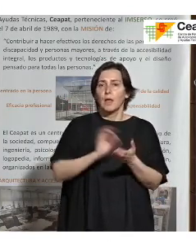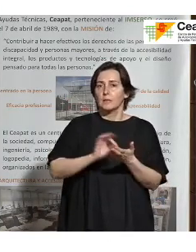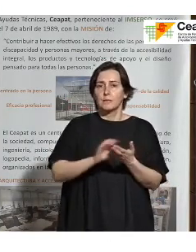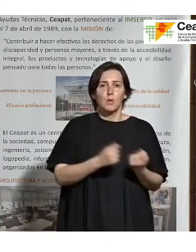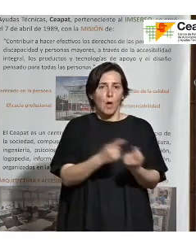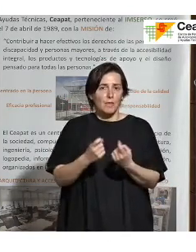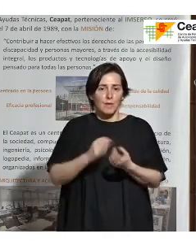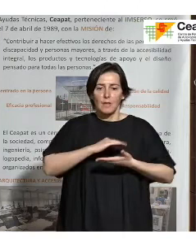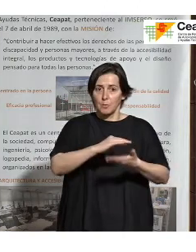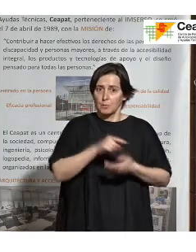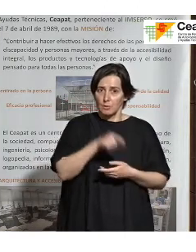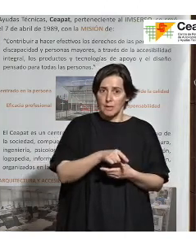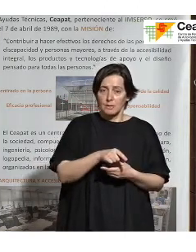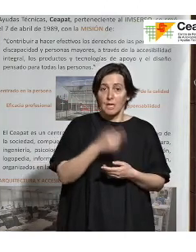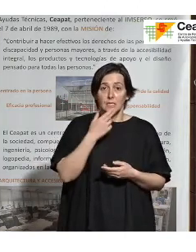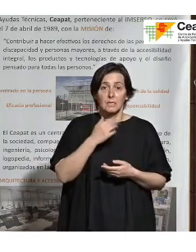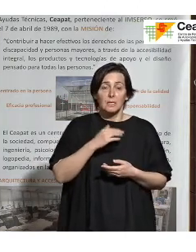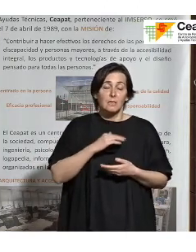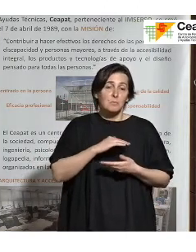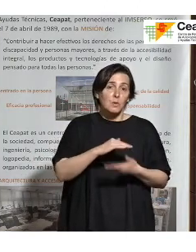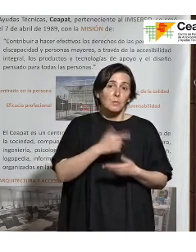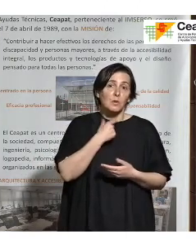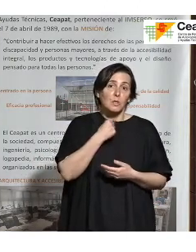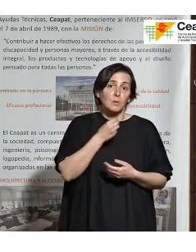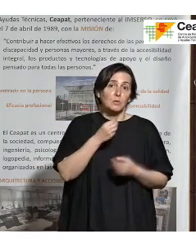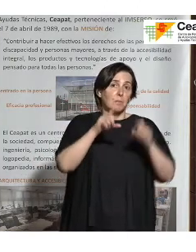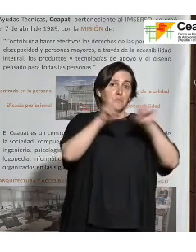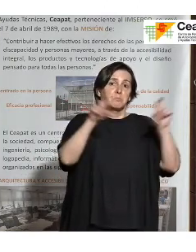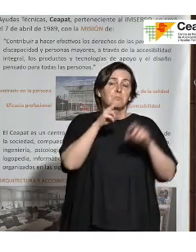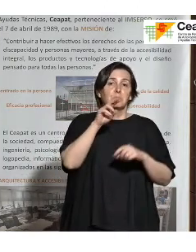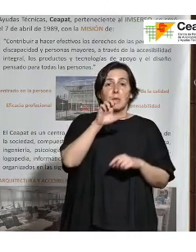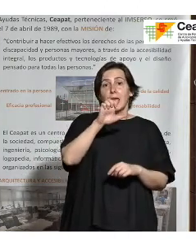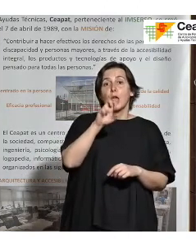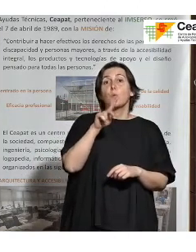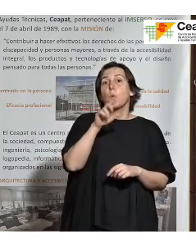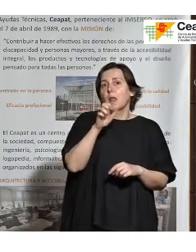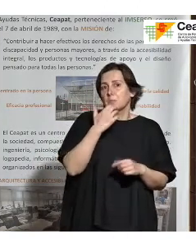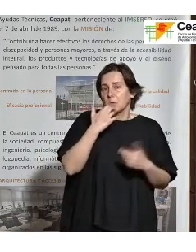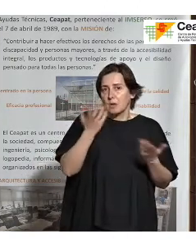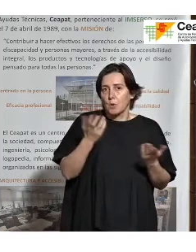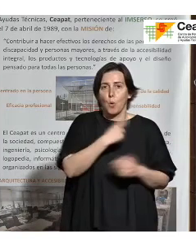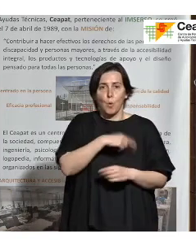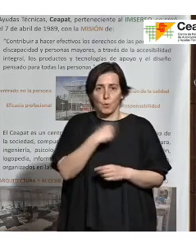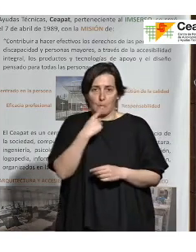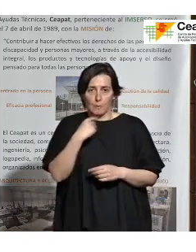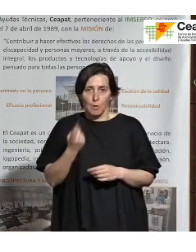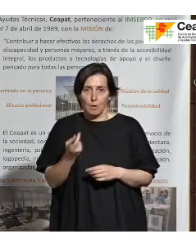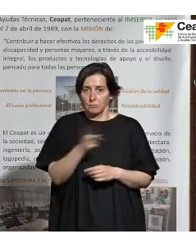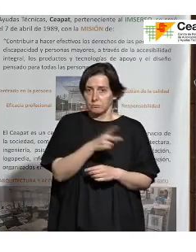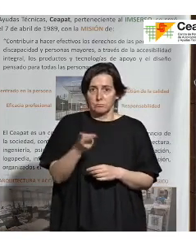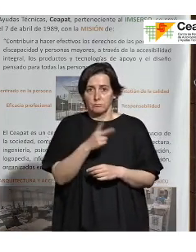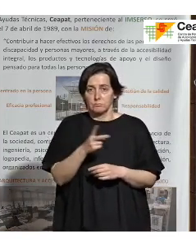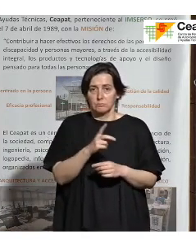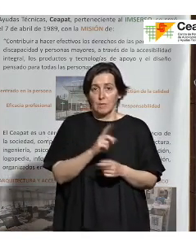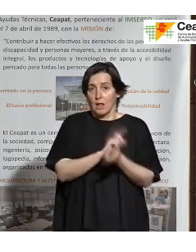con un proveedor y si te gustaba Eulen, te quedabas con Eulen y si te gustaba Cruz Roja, no había posibilidad de